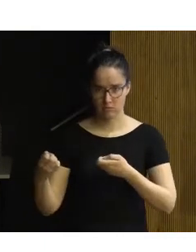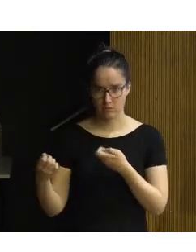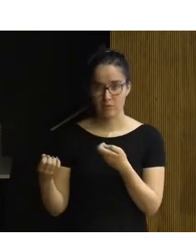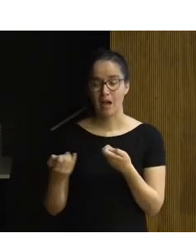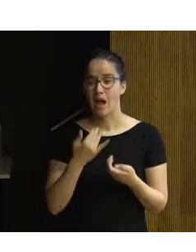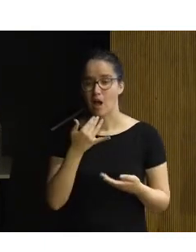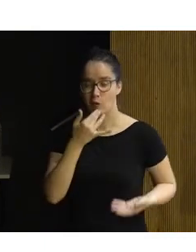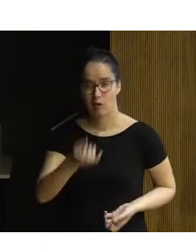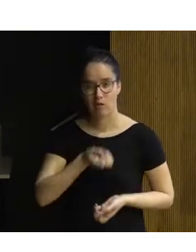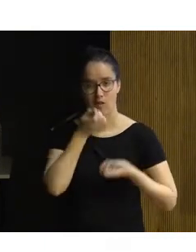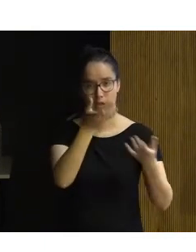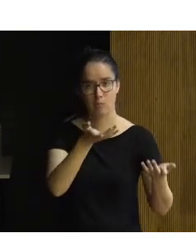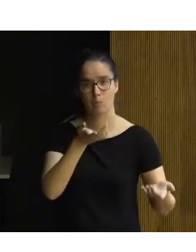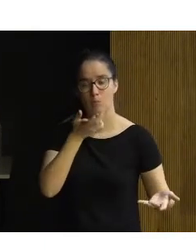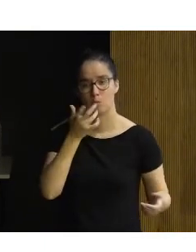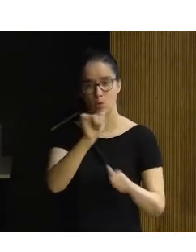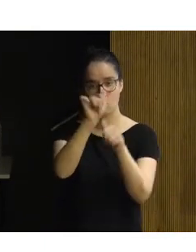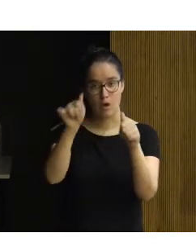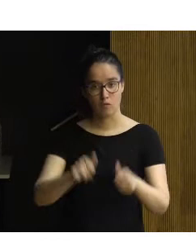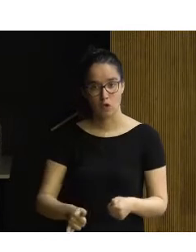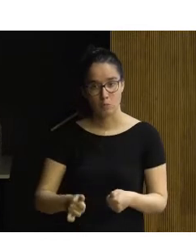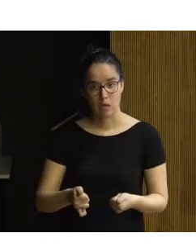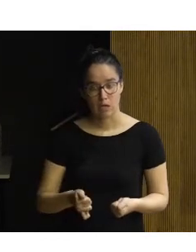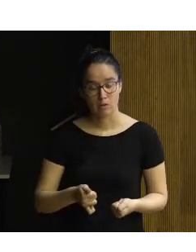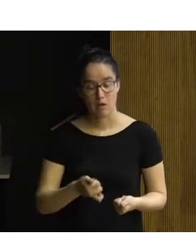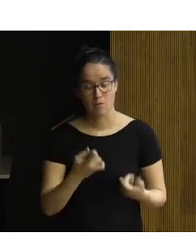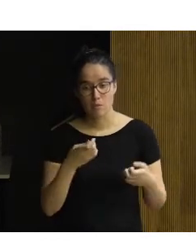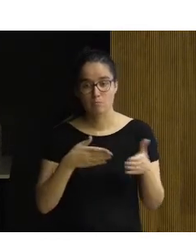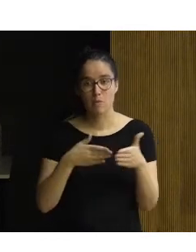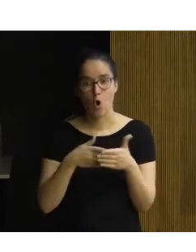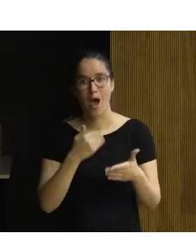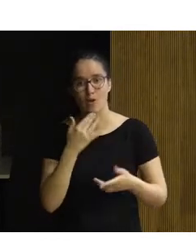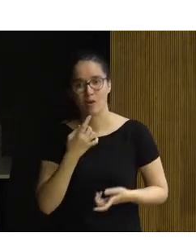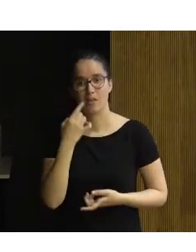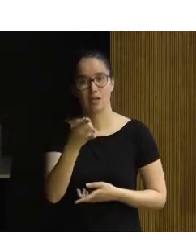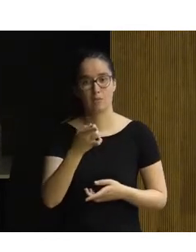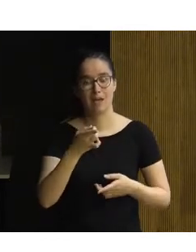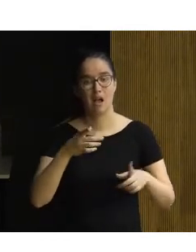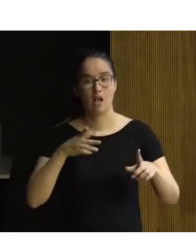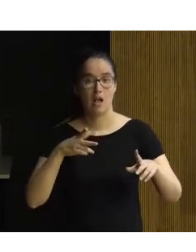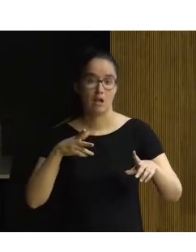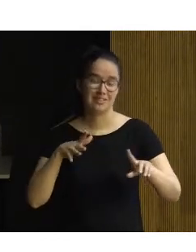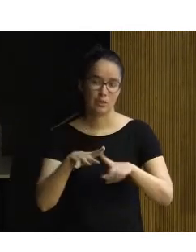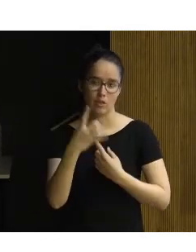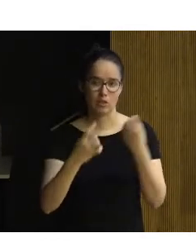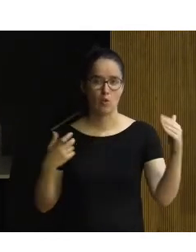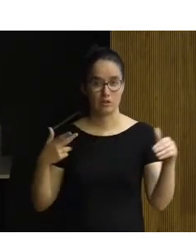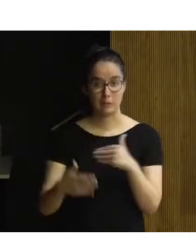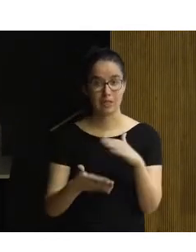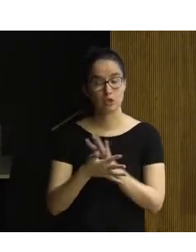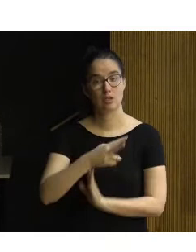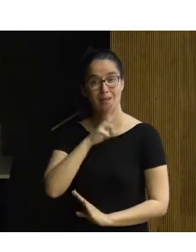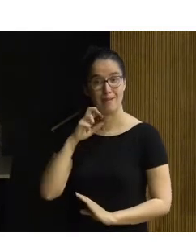decir, digamos, de manera proactiva o algo que decir para que no afecte a determinadas situaciones. Esto es el valor